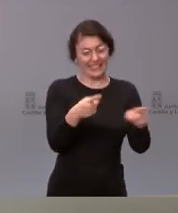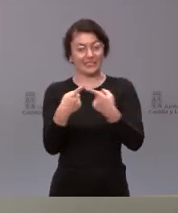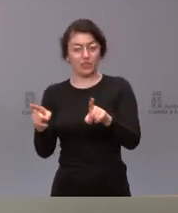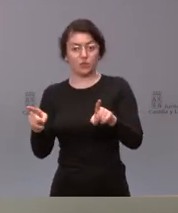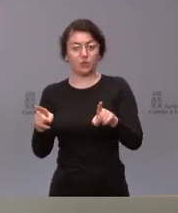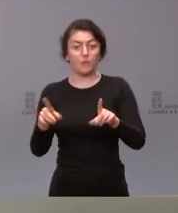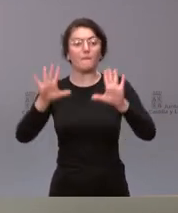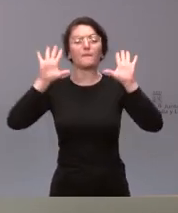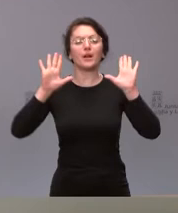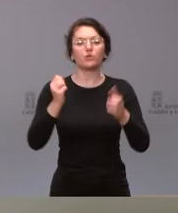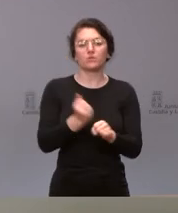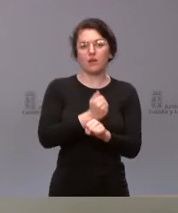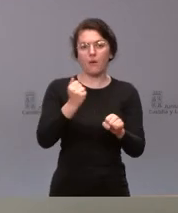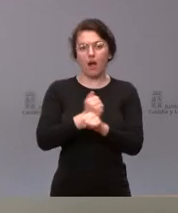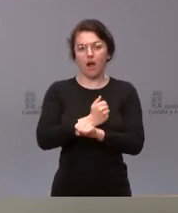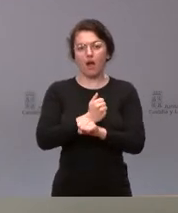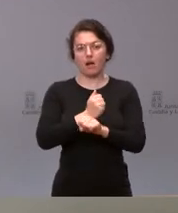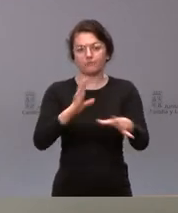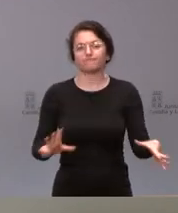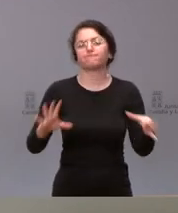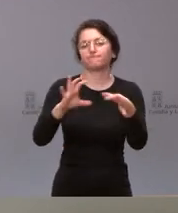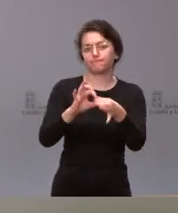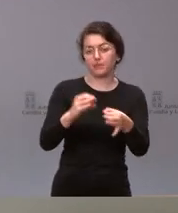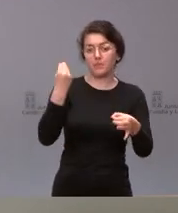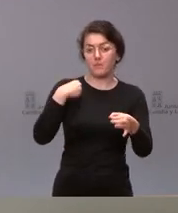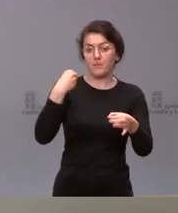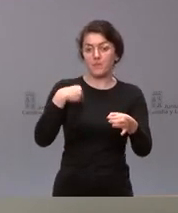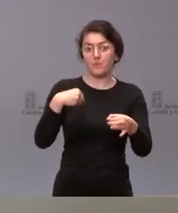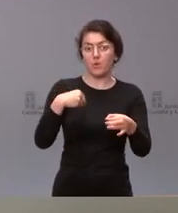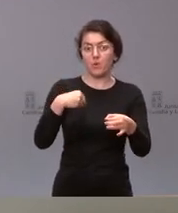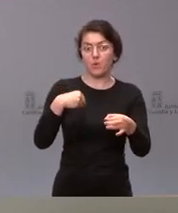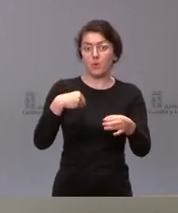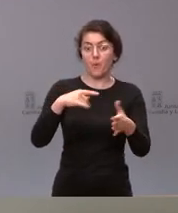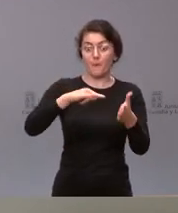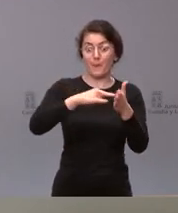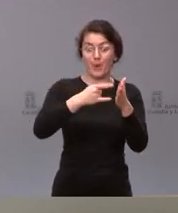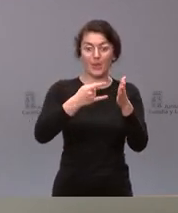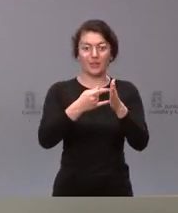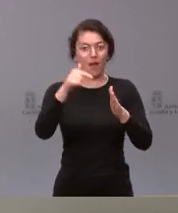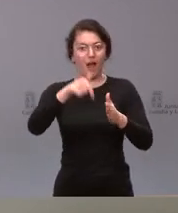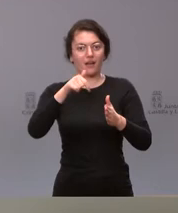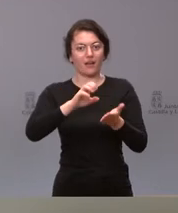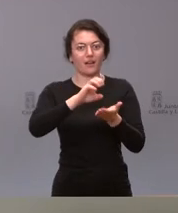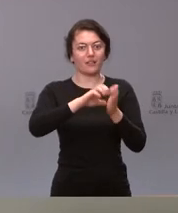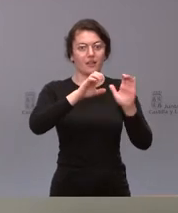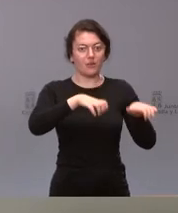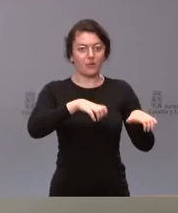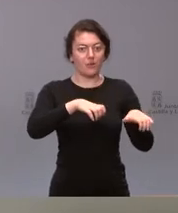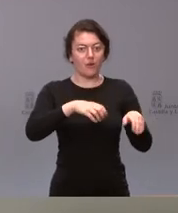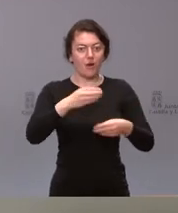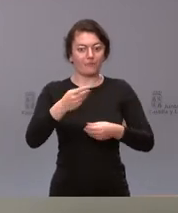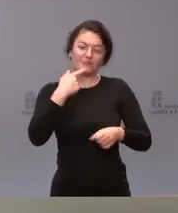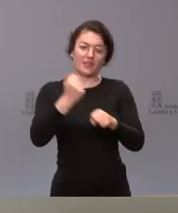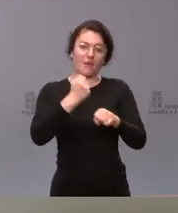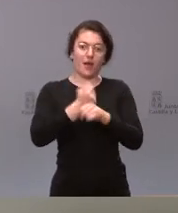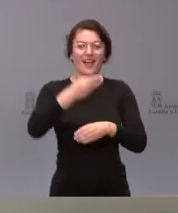van a trabajar y colaborar en común en un proyecto que es el proyecto de Castileón a través de una administración autónica que es la administración de Castileón y eso es lo